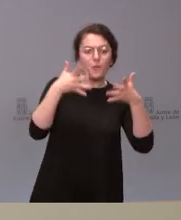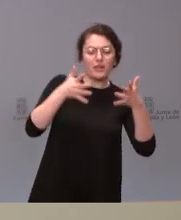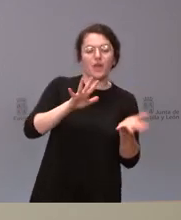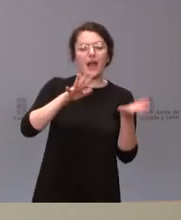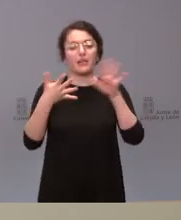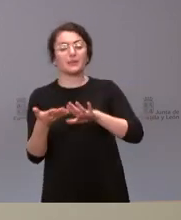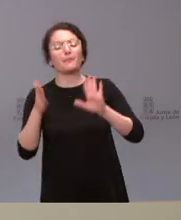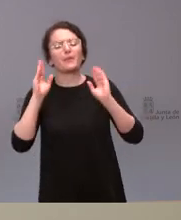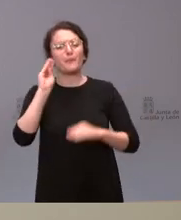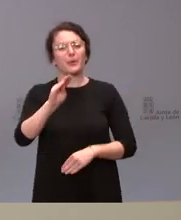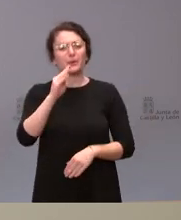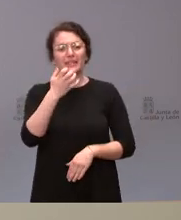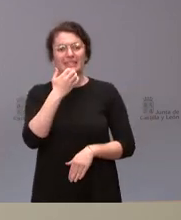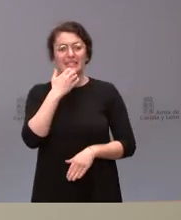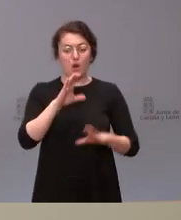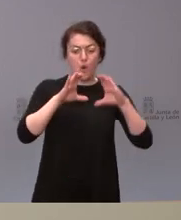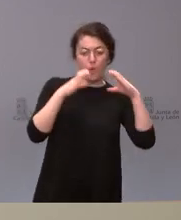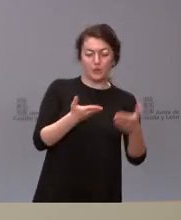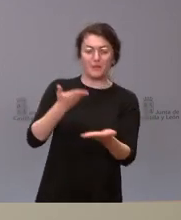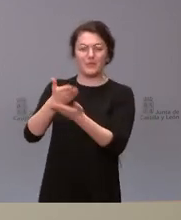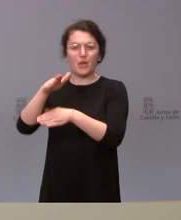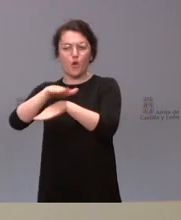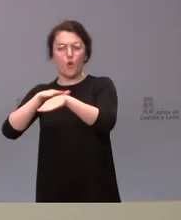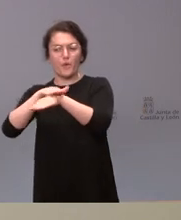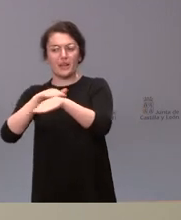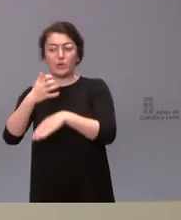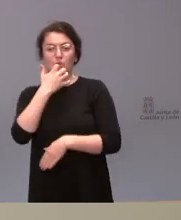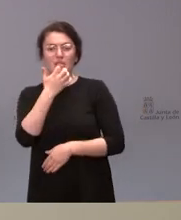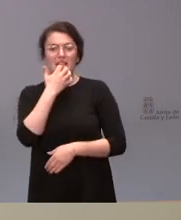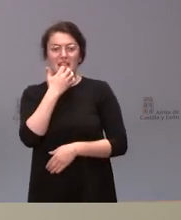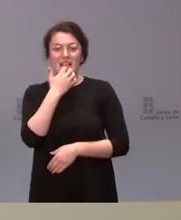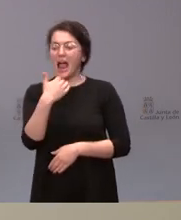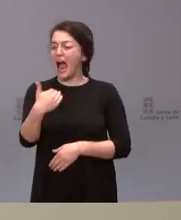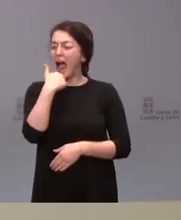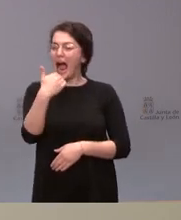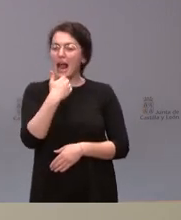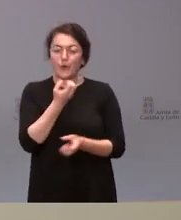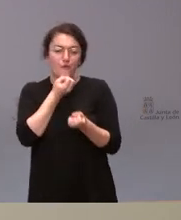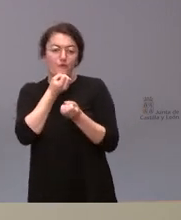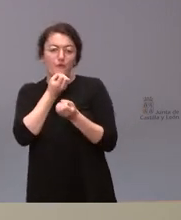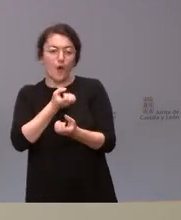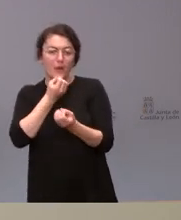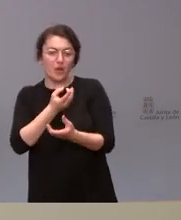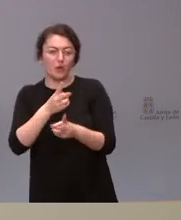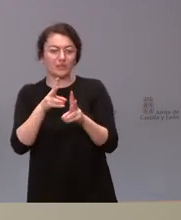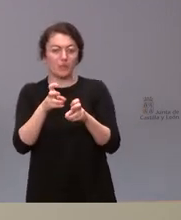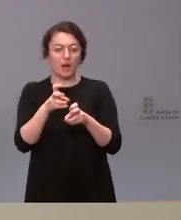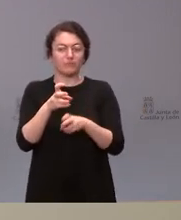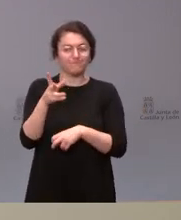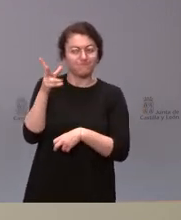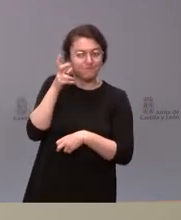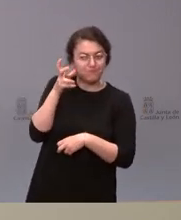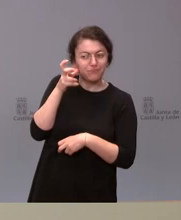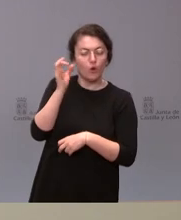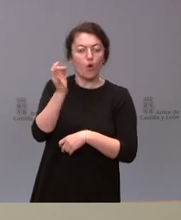era si la Junta ha pedido al Gobierno que detalle si existe alguna información sobre posibles escuchas o vamos